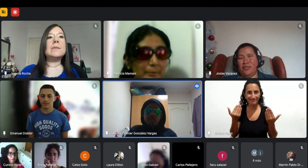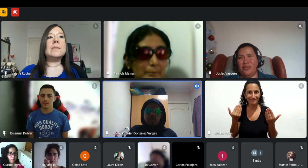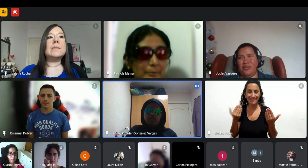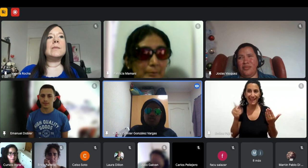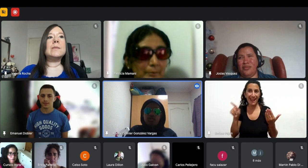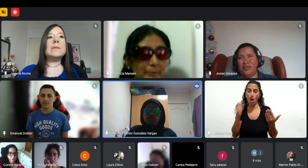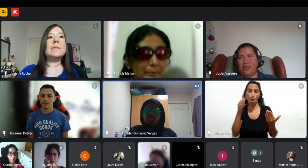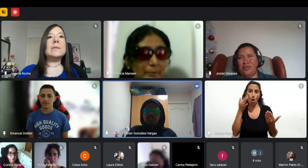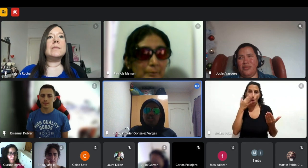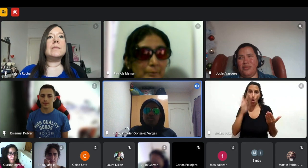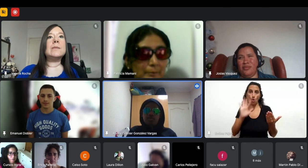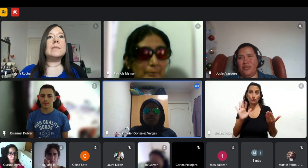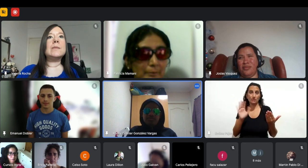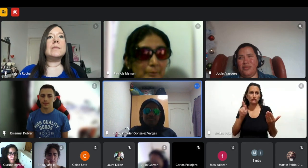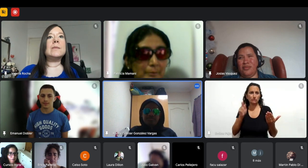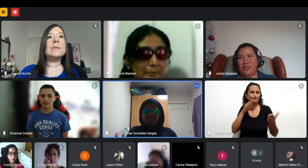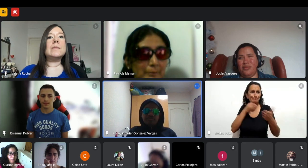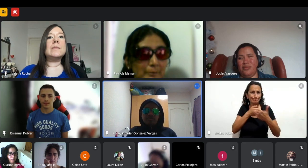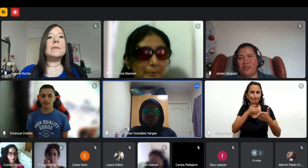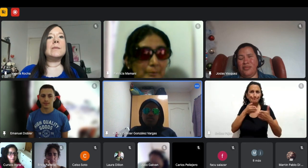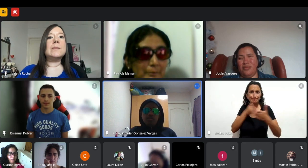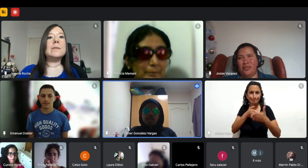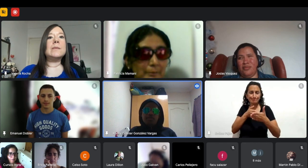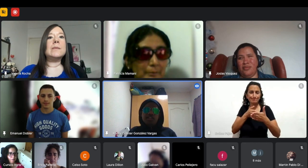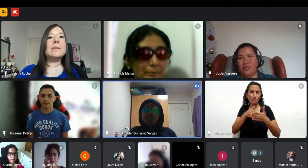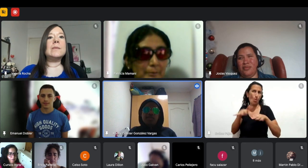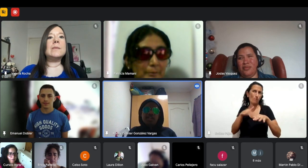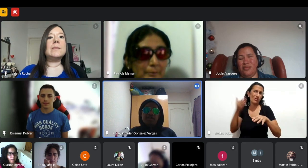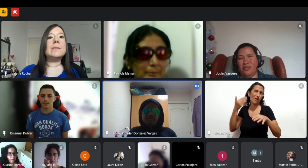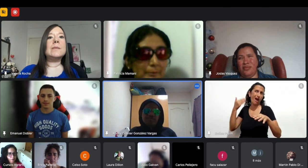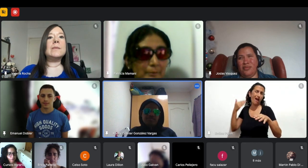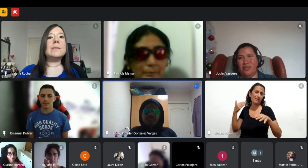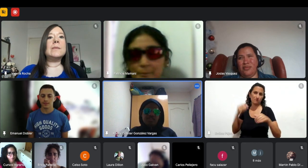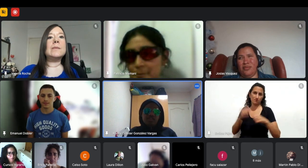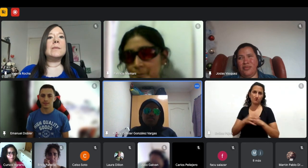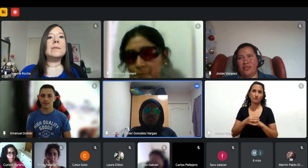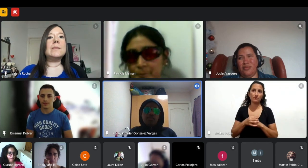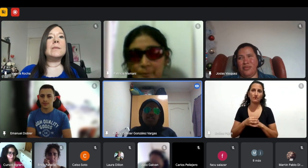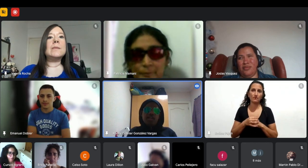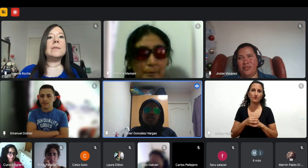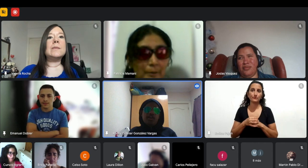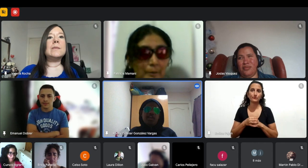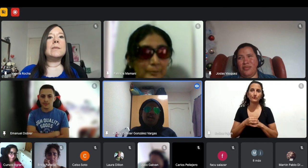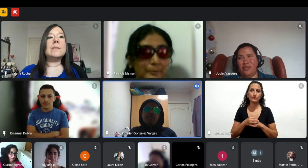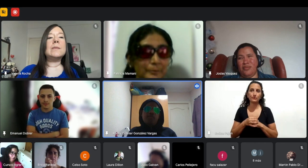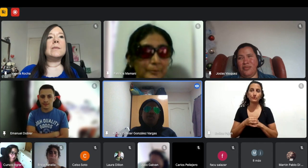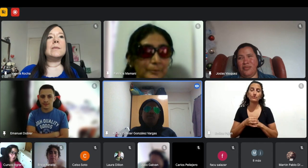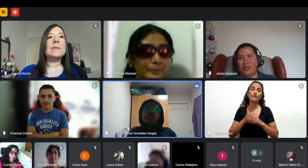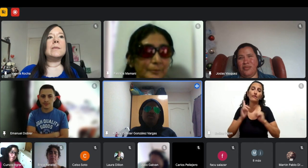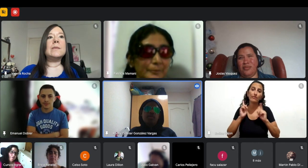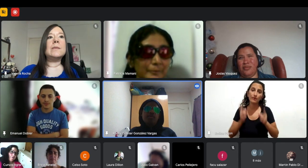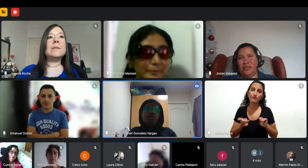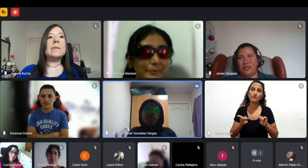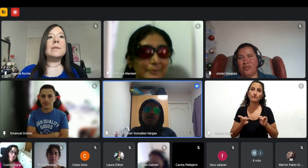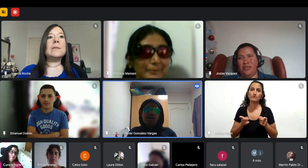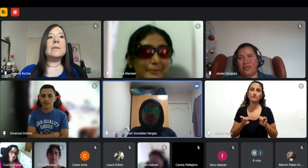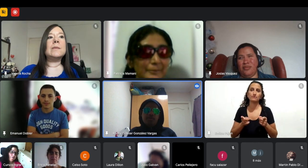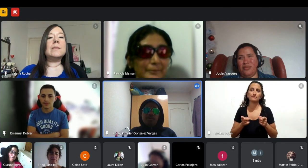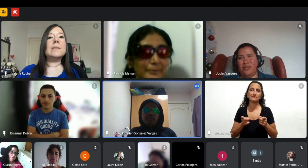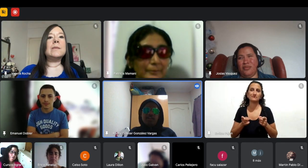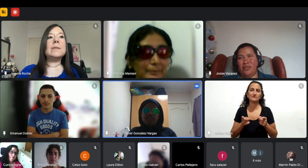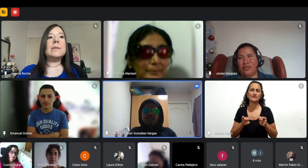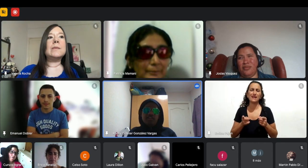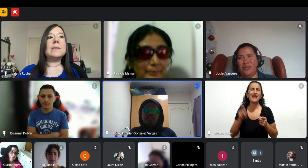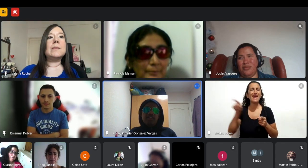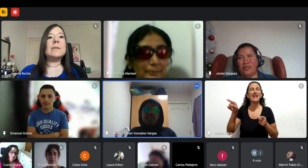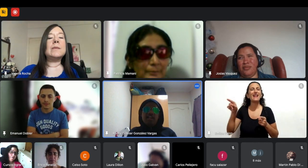inaccesible todo eso en ese tiempo para mí también o me dijeron que era muy imposible programar